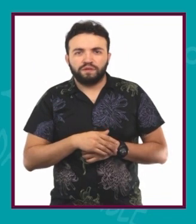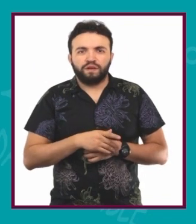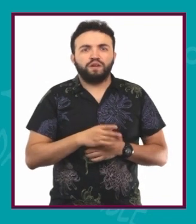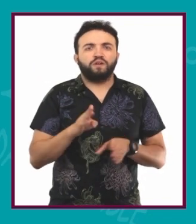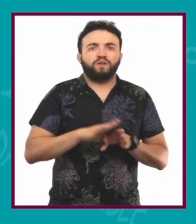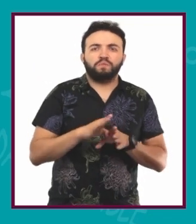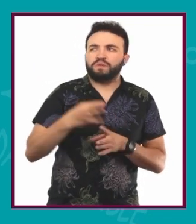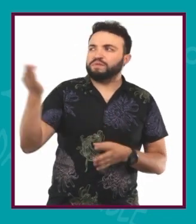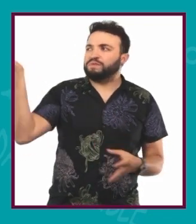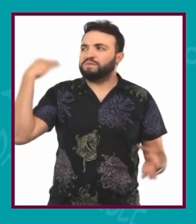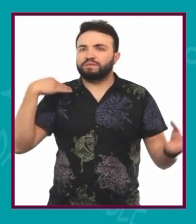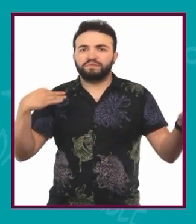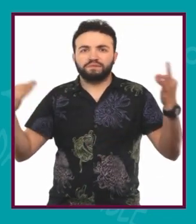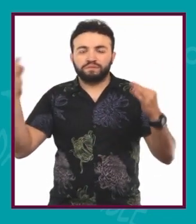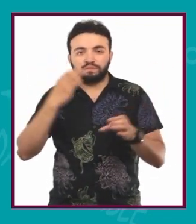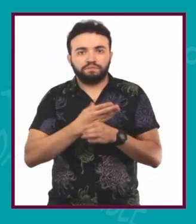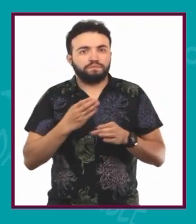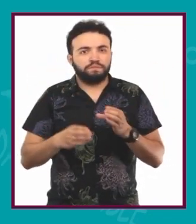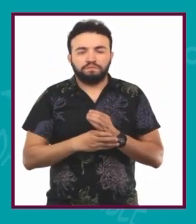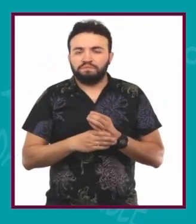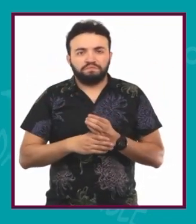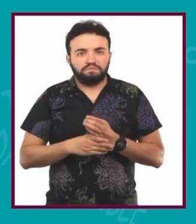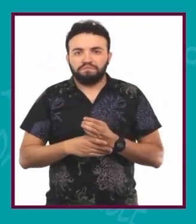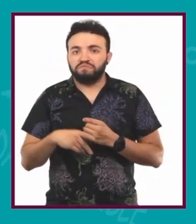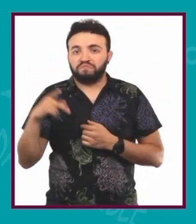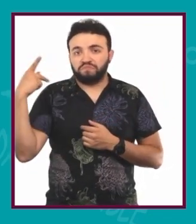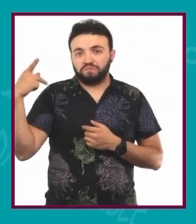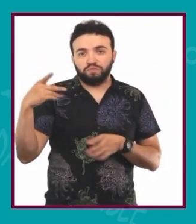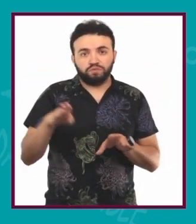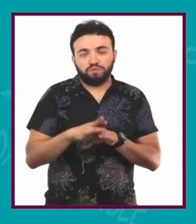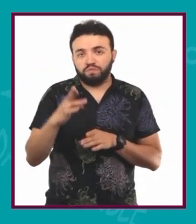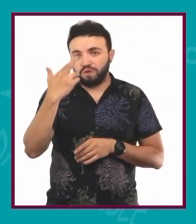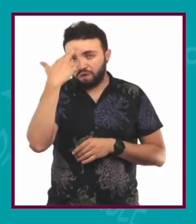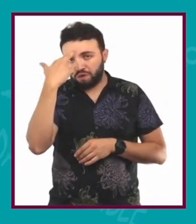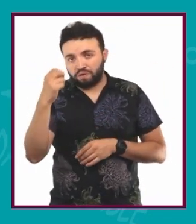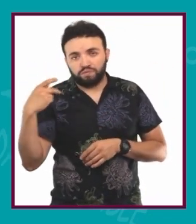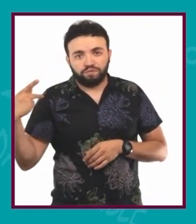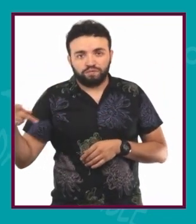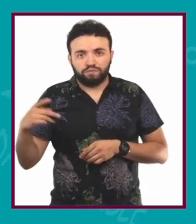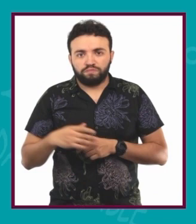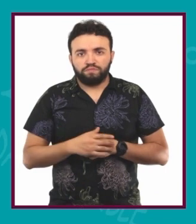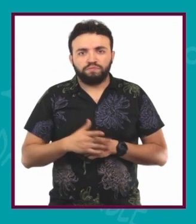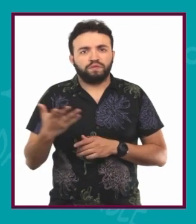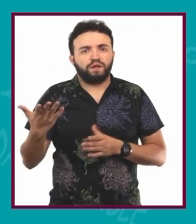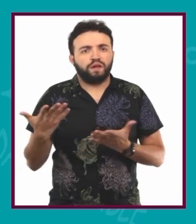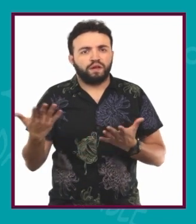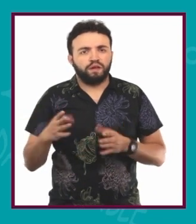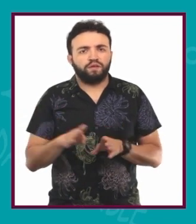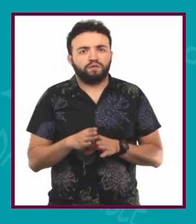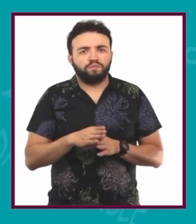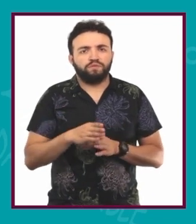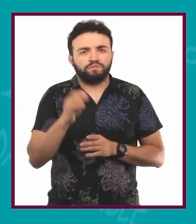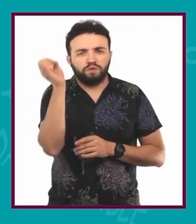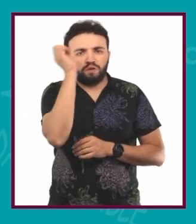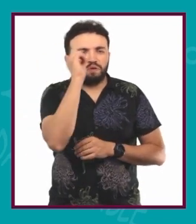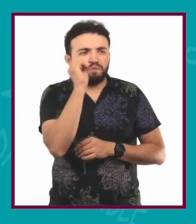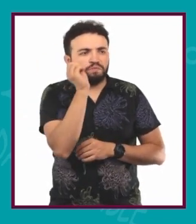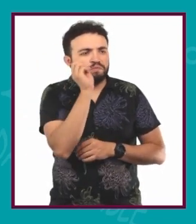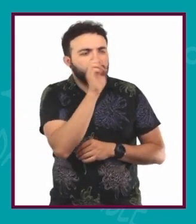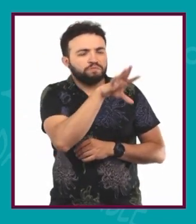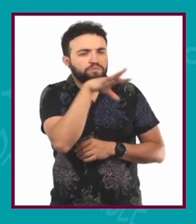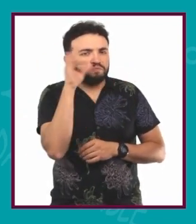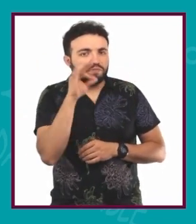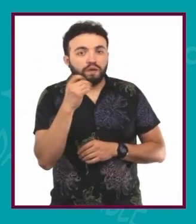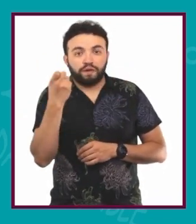deja guiar por las imposiciones, sino que él mismo tiene su propio razonamiento y adquiere opiniones y de esa forma toma